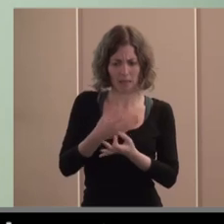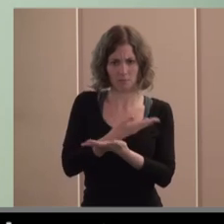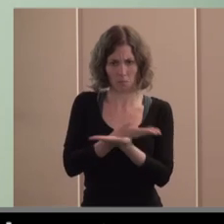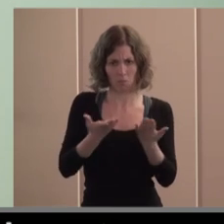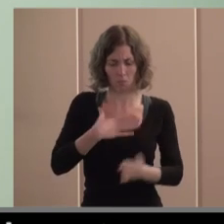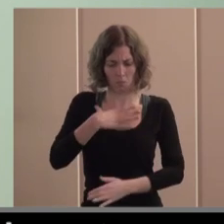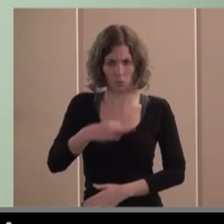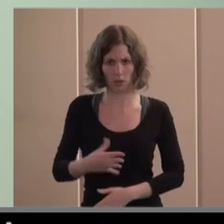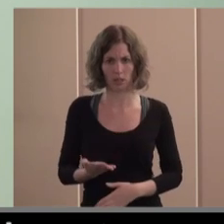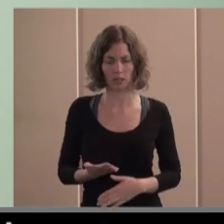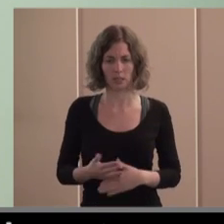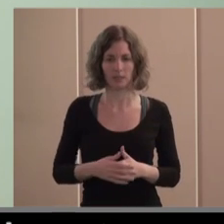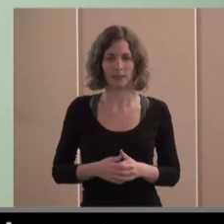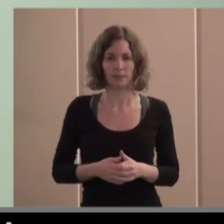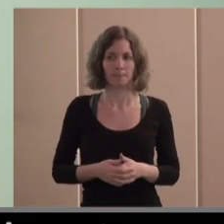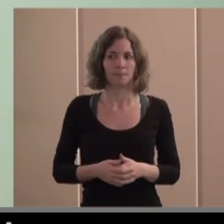los que